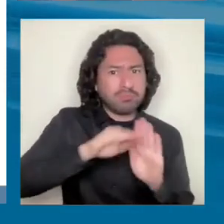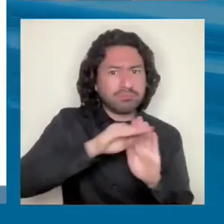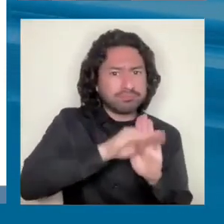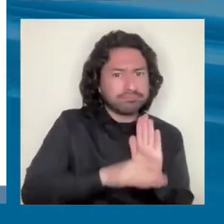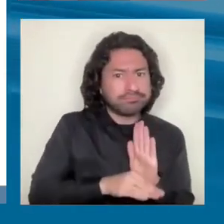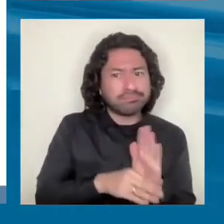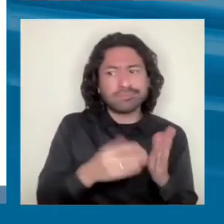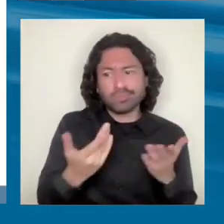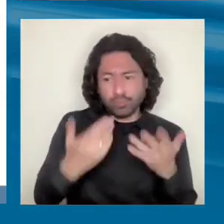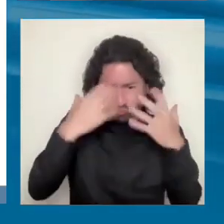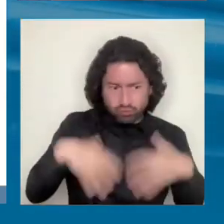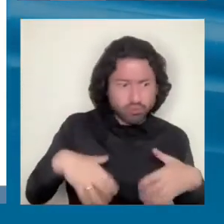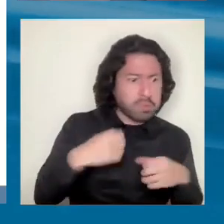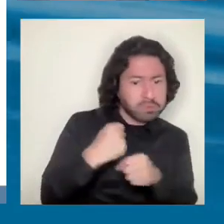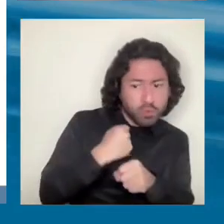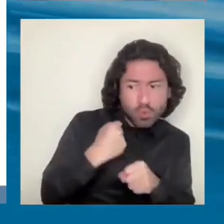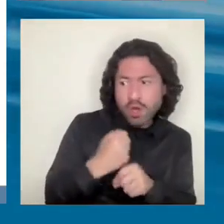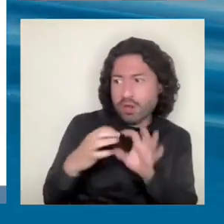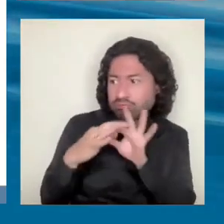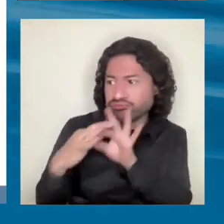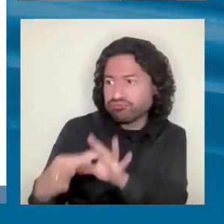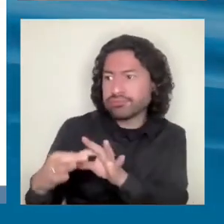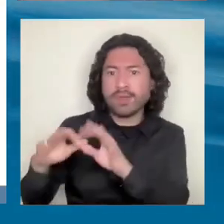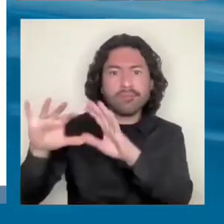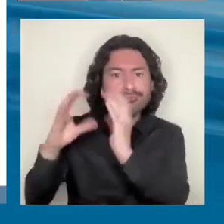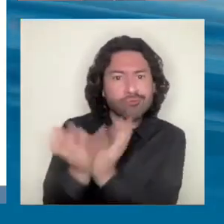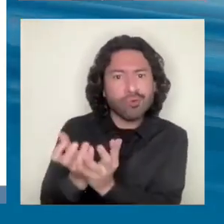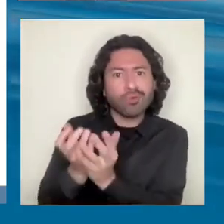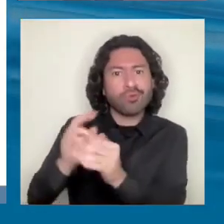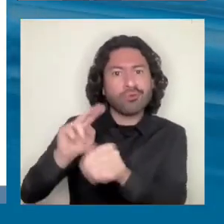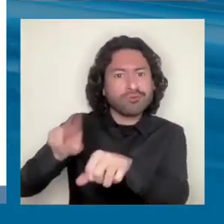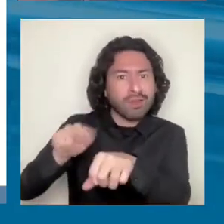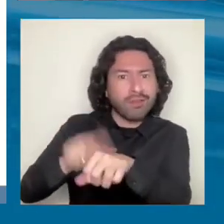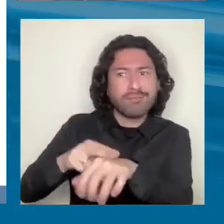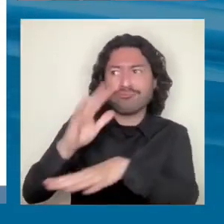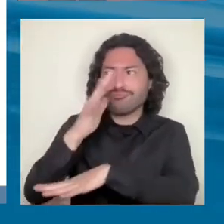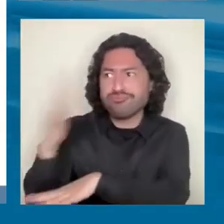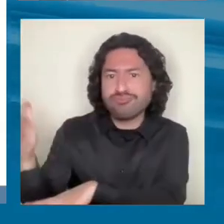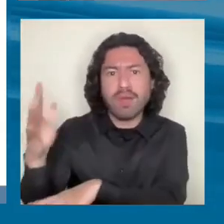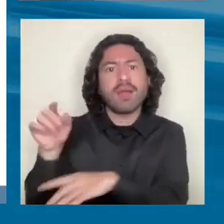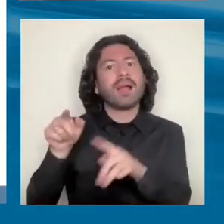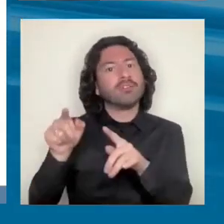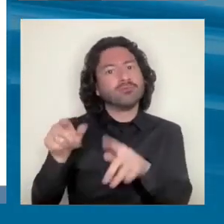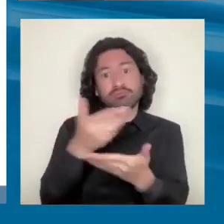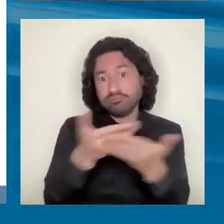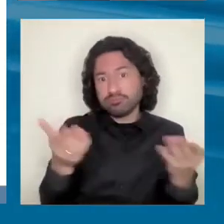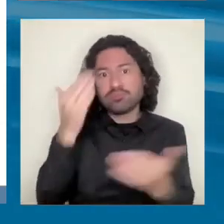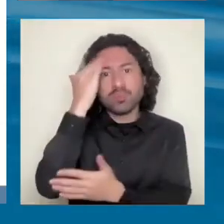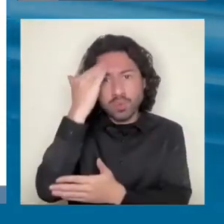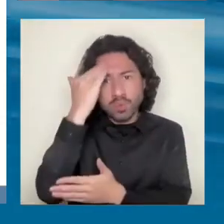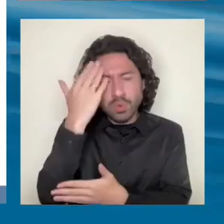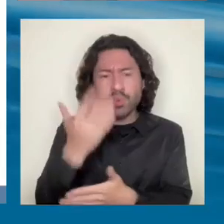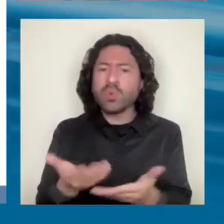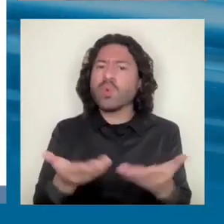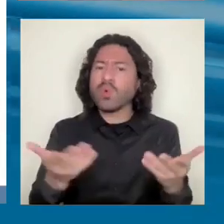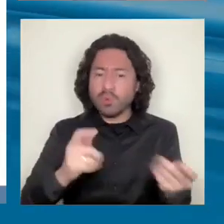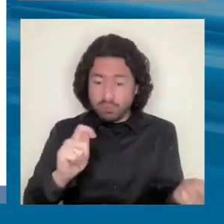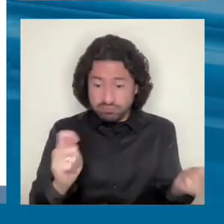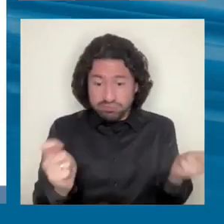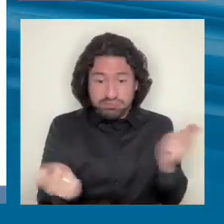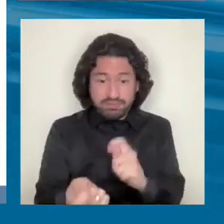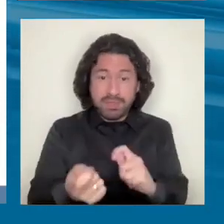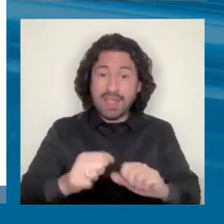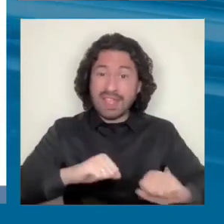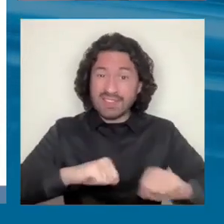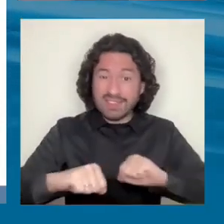con naturaleza y planeta están con nosotros, es parte de todo un nuevo paradigma, de toda una nueva conversación y la gestión de esa transformación requiere